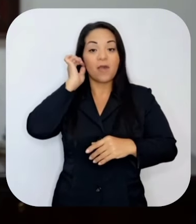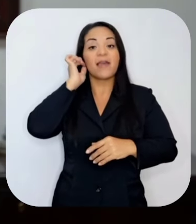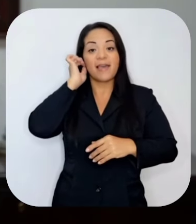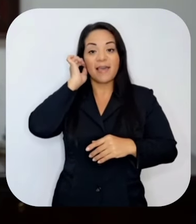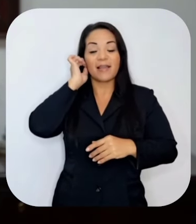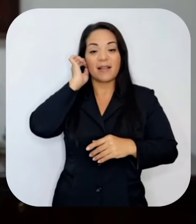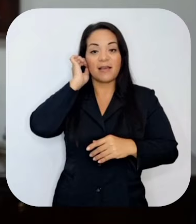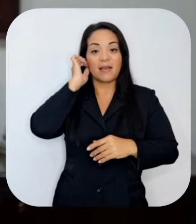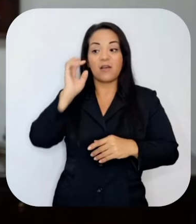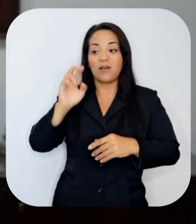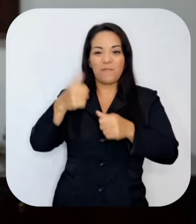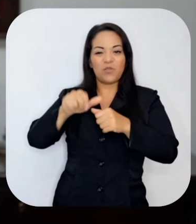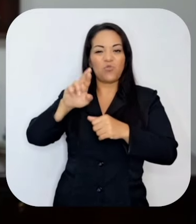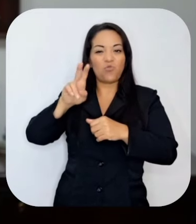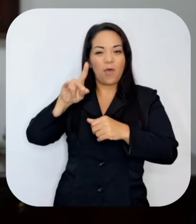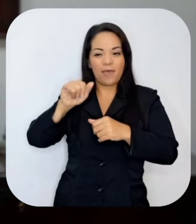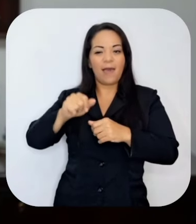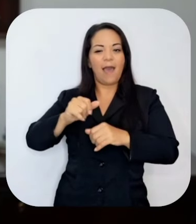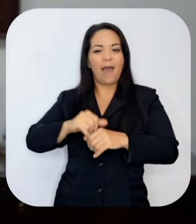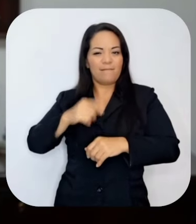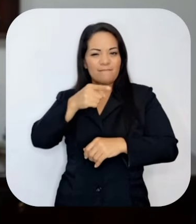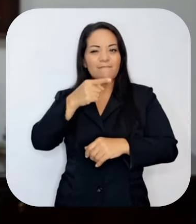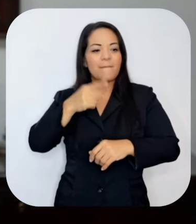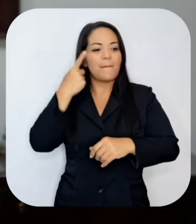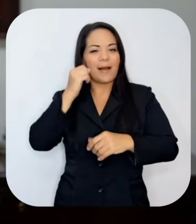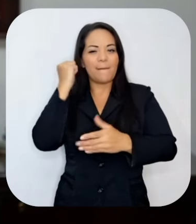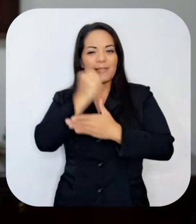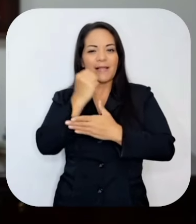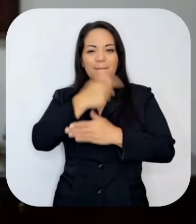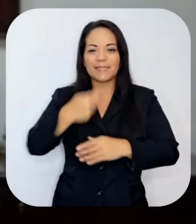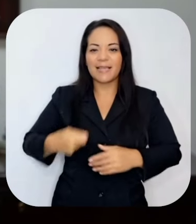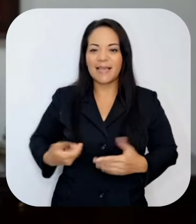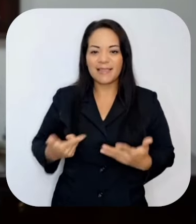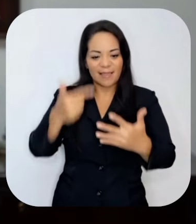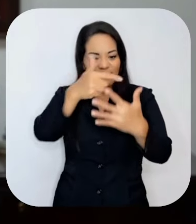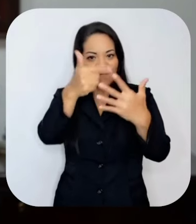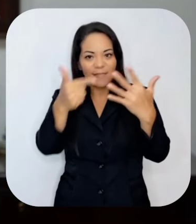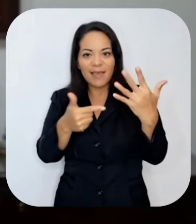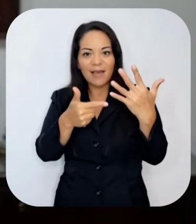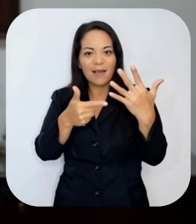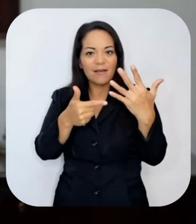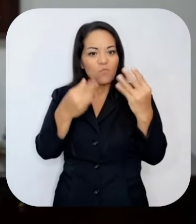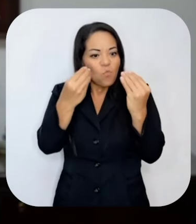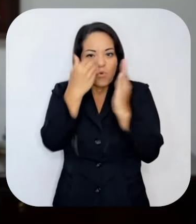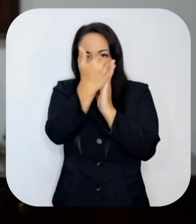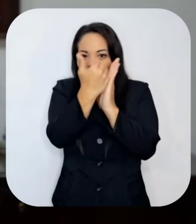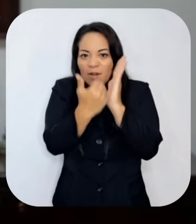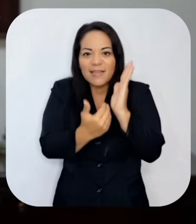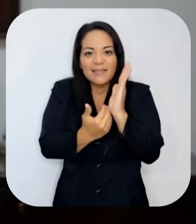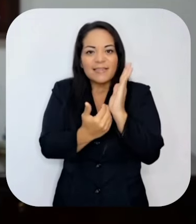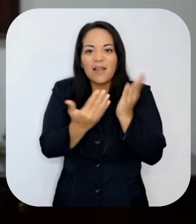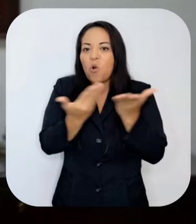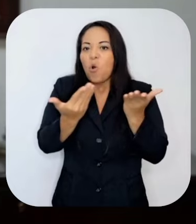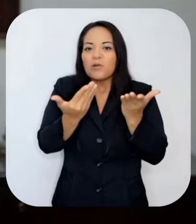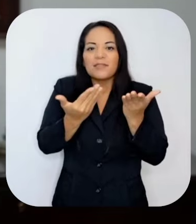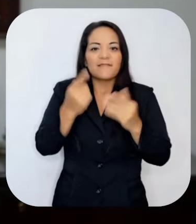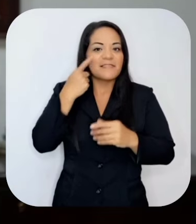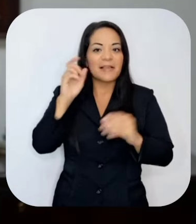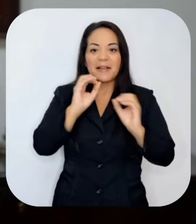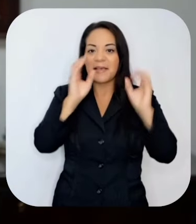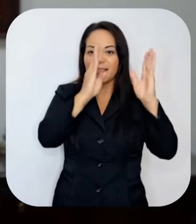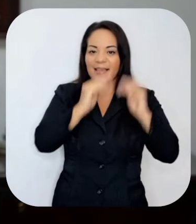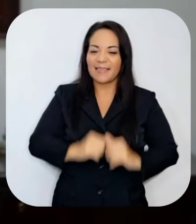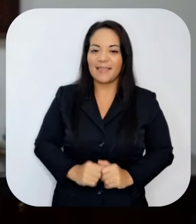ejemplos de una larga lista. Costarricenses, esto no huele nada bien. A todas luces es un